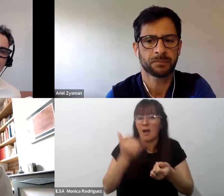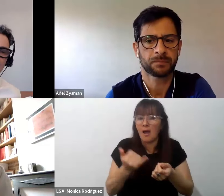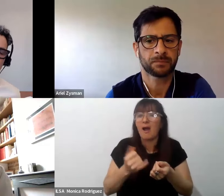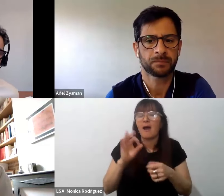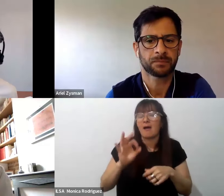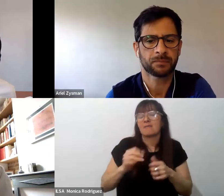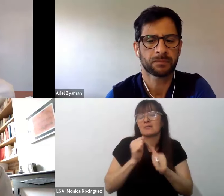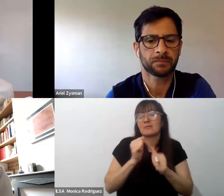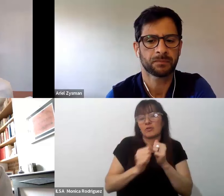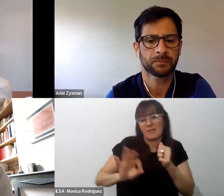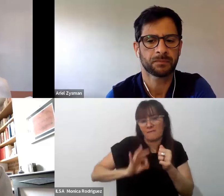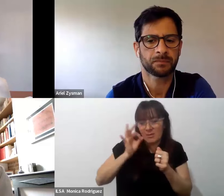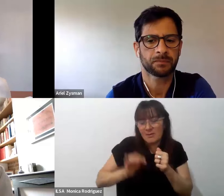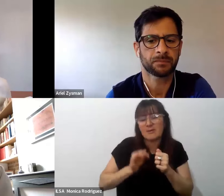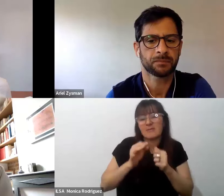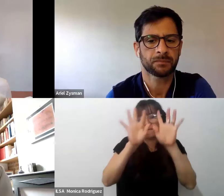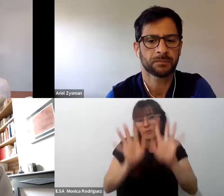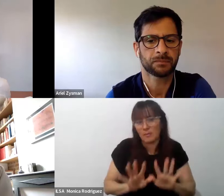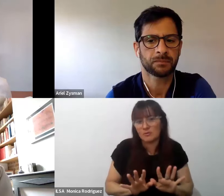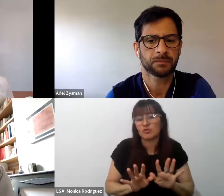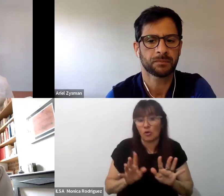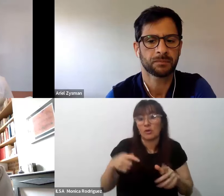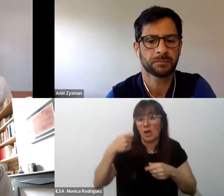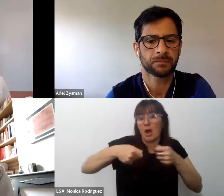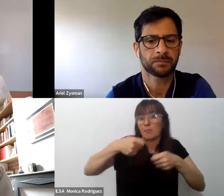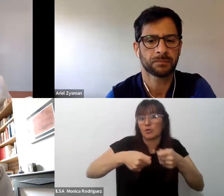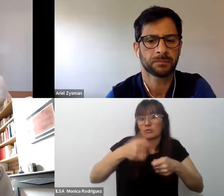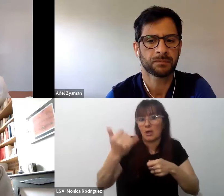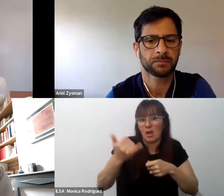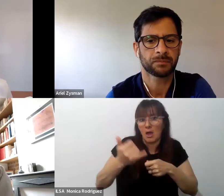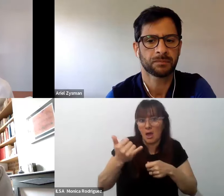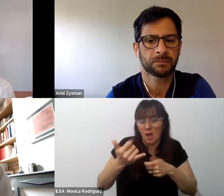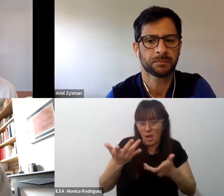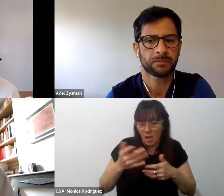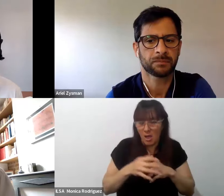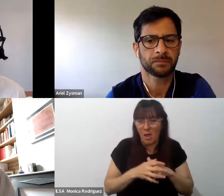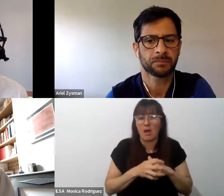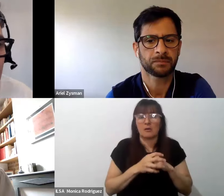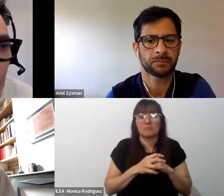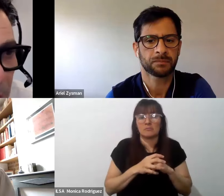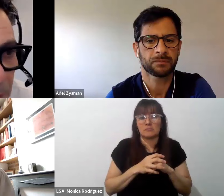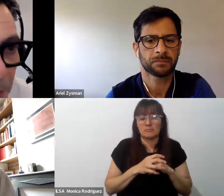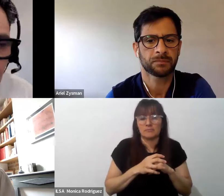formación que también podrían estar aportando tienen mucha arraigo en la tradición francófona